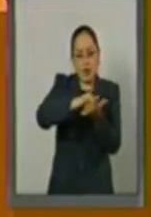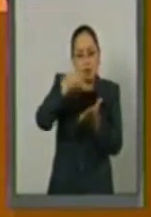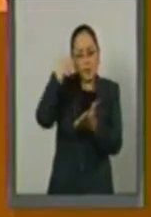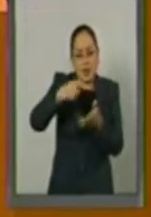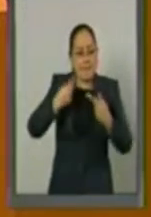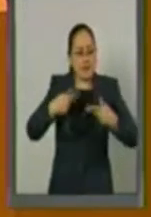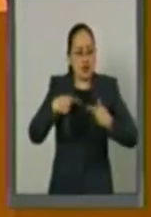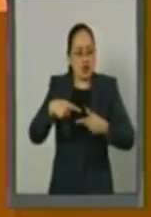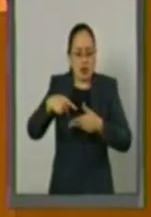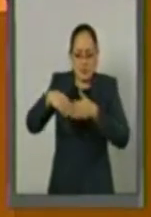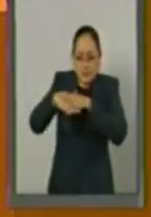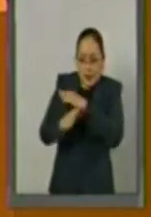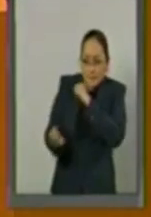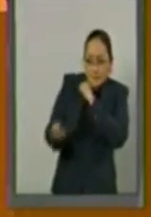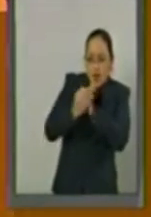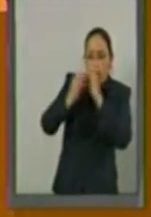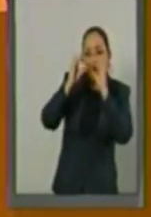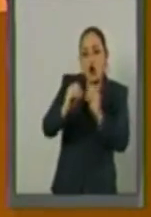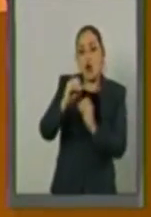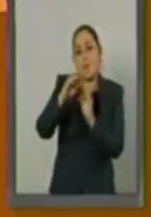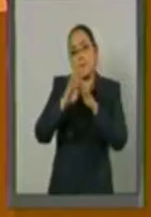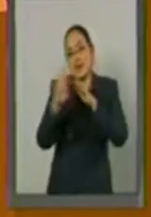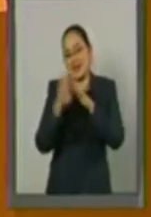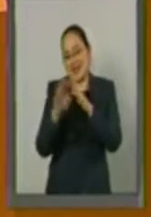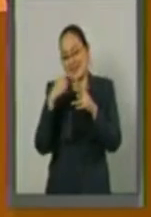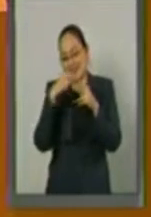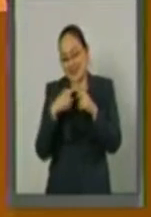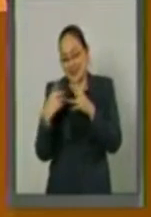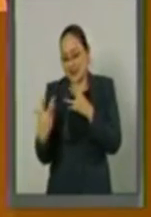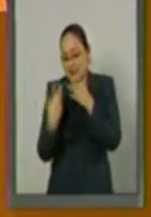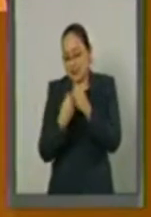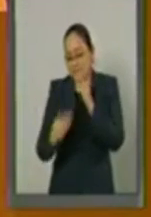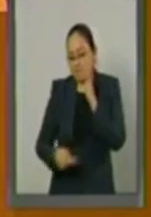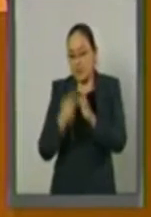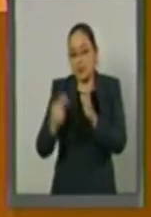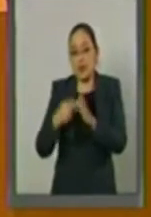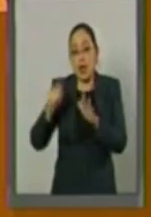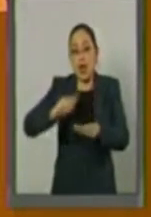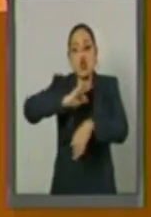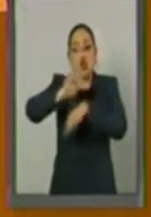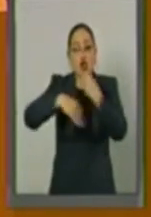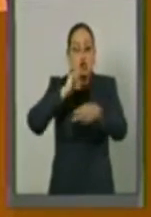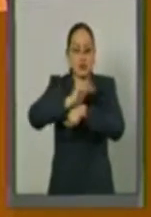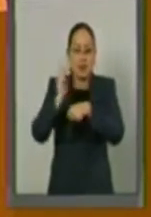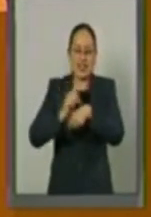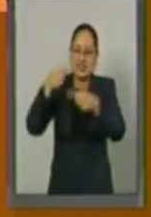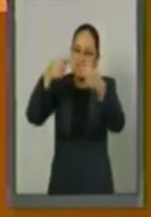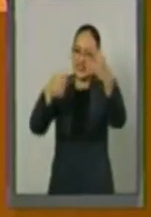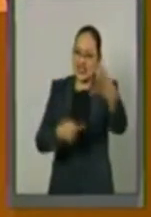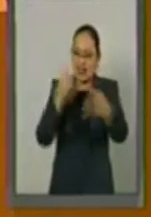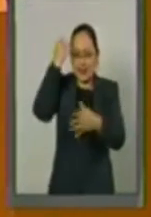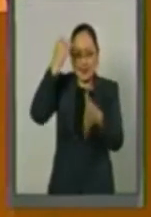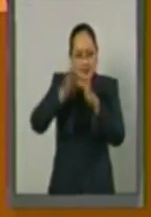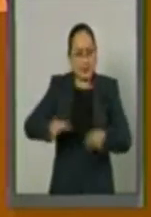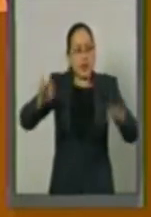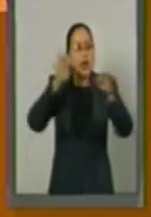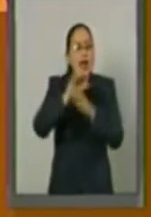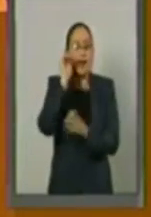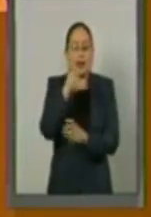Refugiados y Migrantes. Misma que retoma los siguientes puntos. Primero,